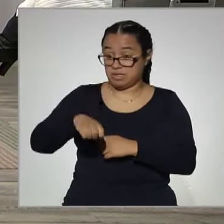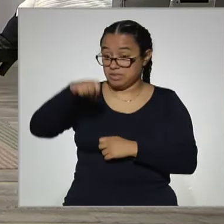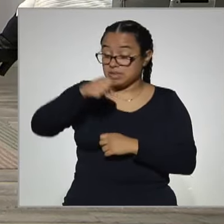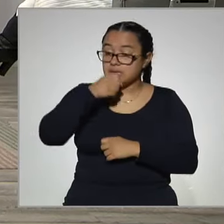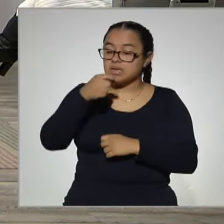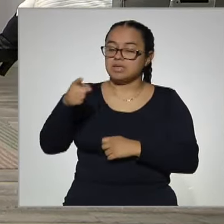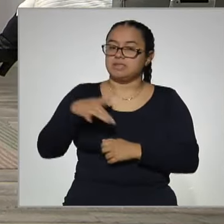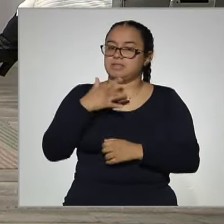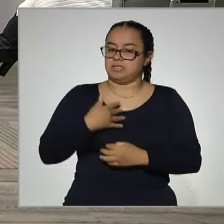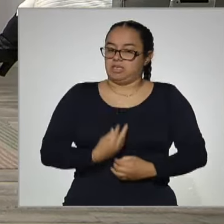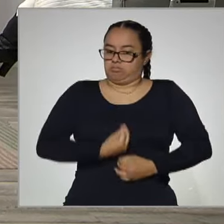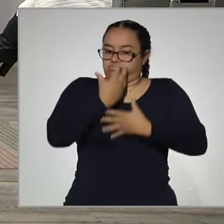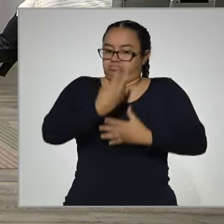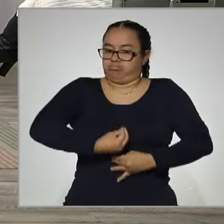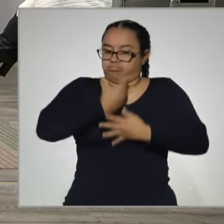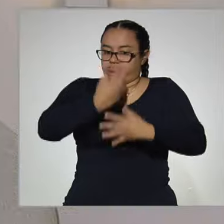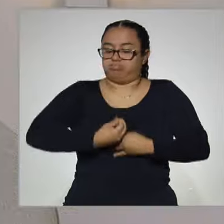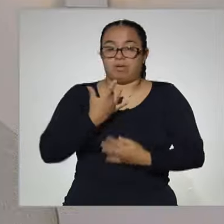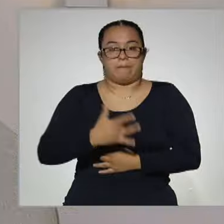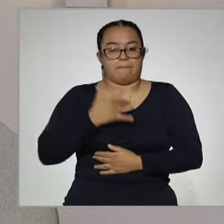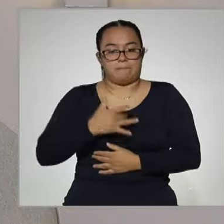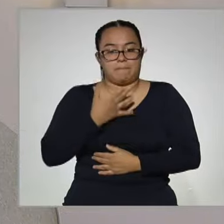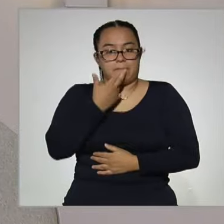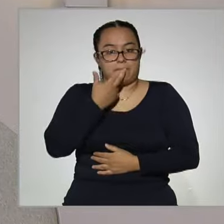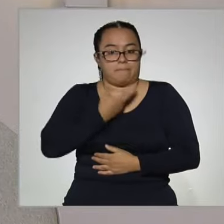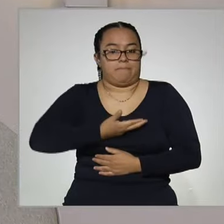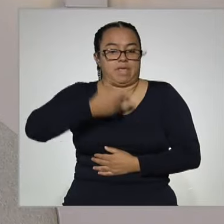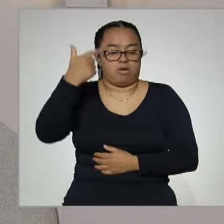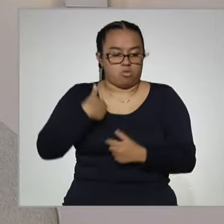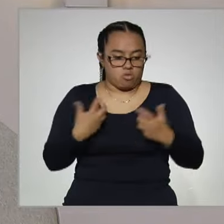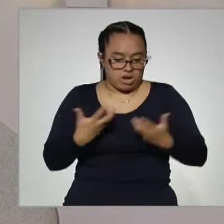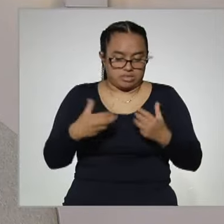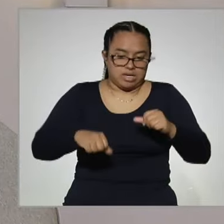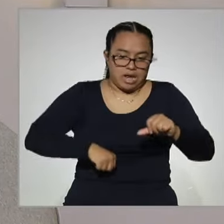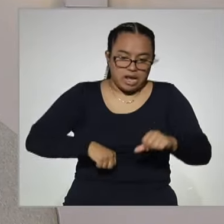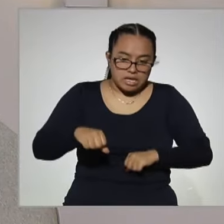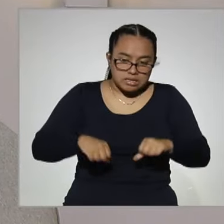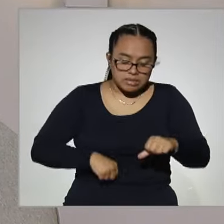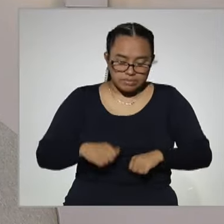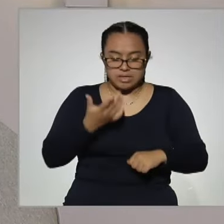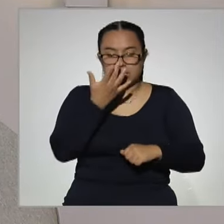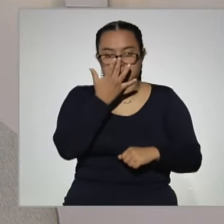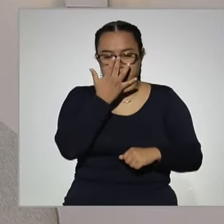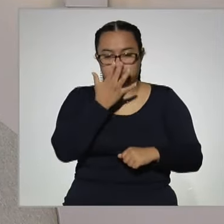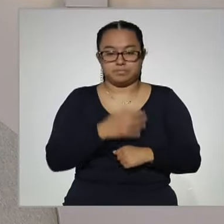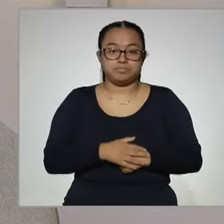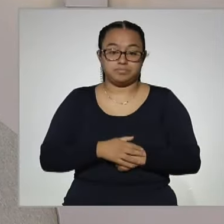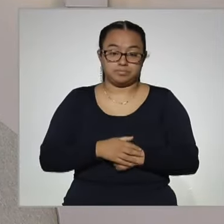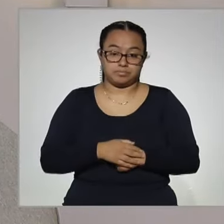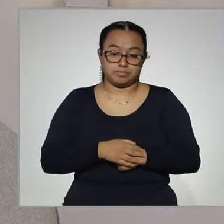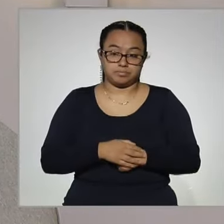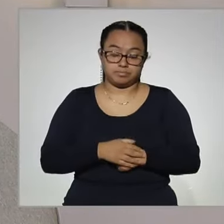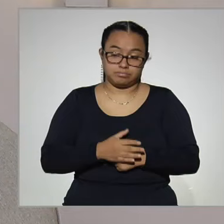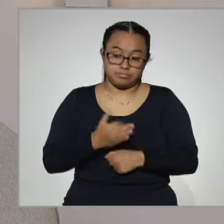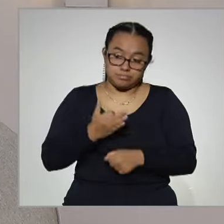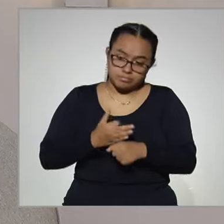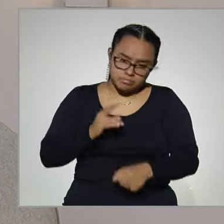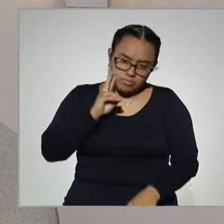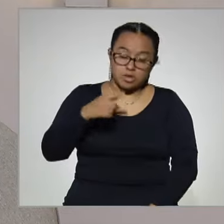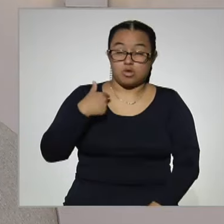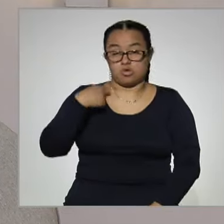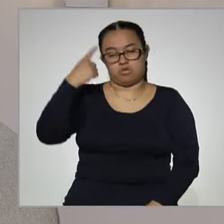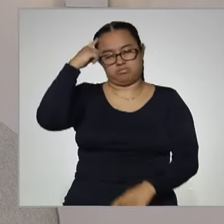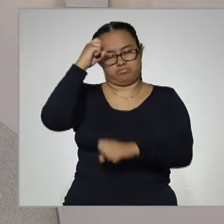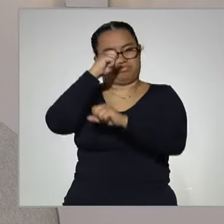mayores influye muchísimo el poder tener alguna actividad, el ver cómo ellos pueden... Yo me